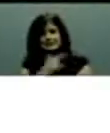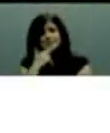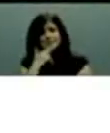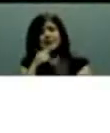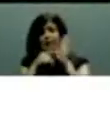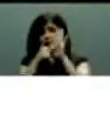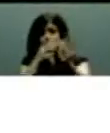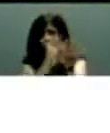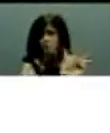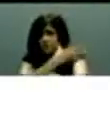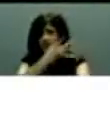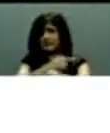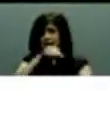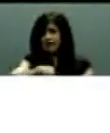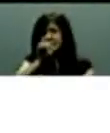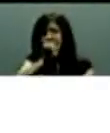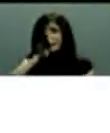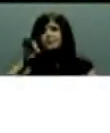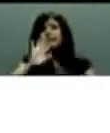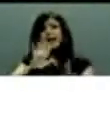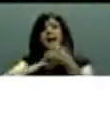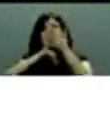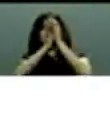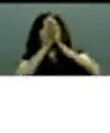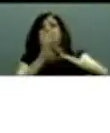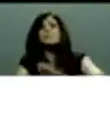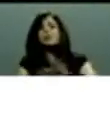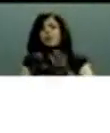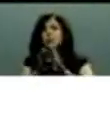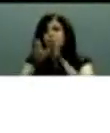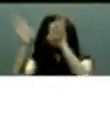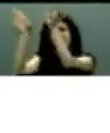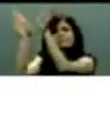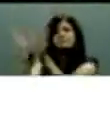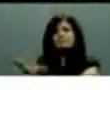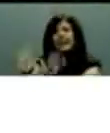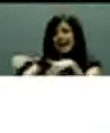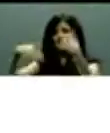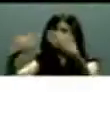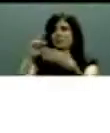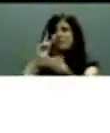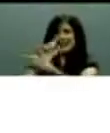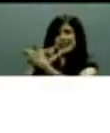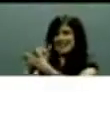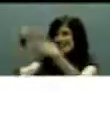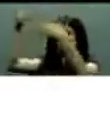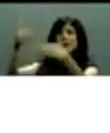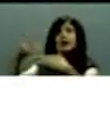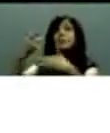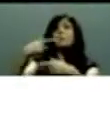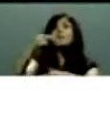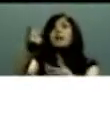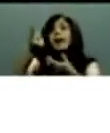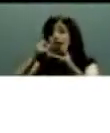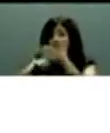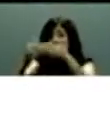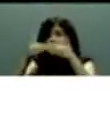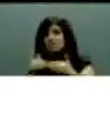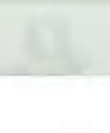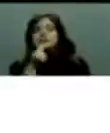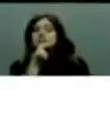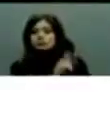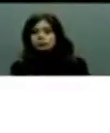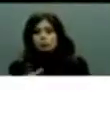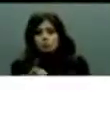La transparencia en el Distrito Federal se ha convertido en una fachada. Por fuera se ve limpia, pero por dentro incluye mentir y